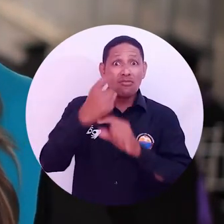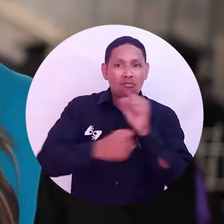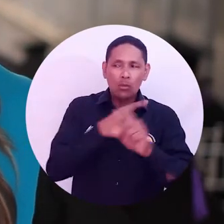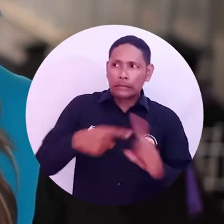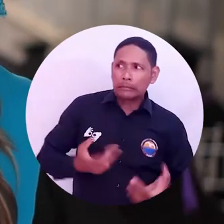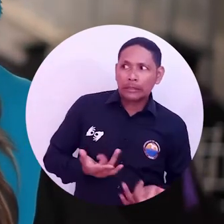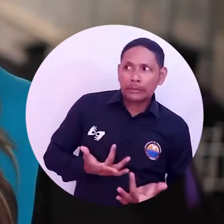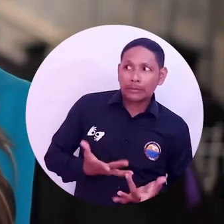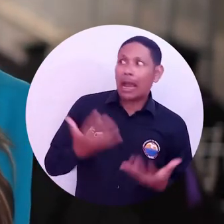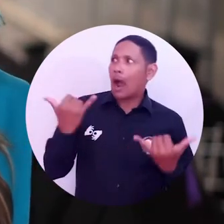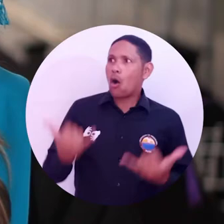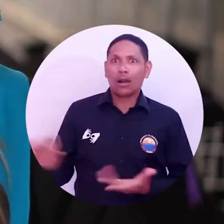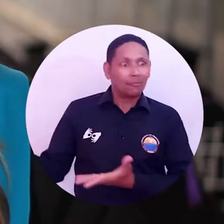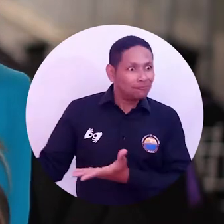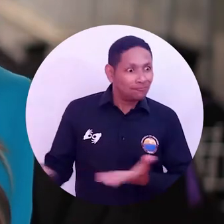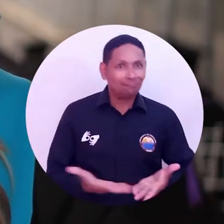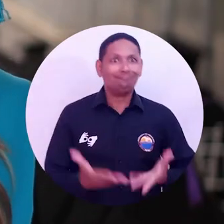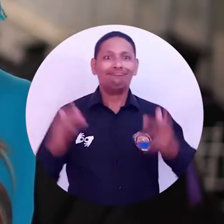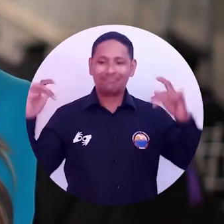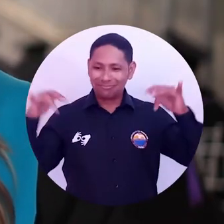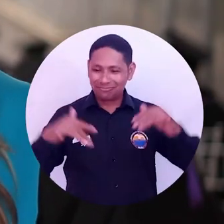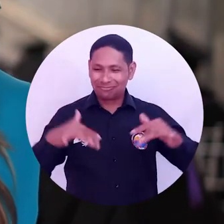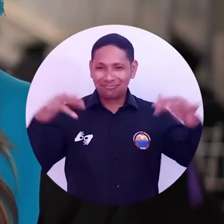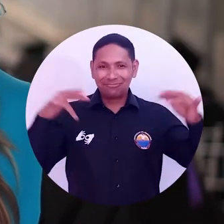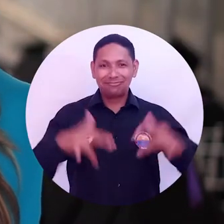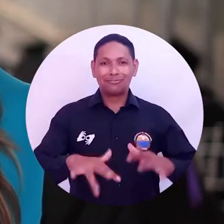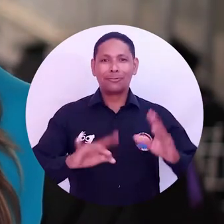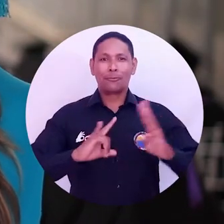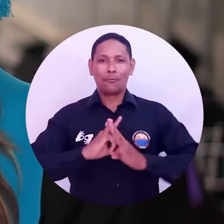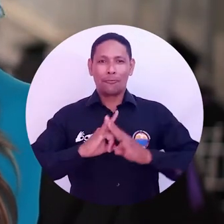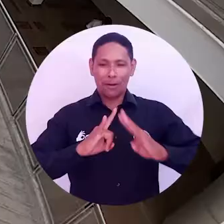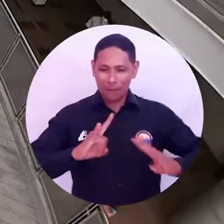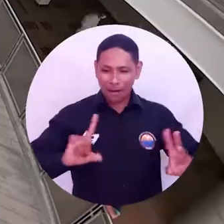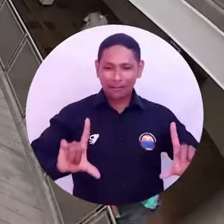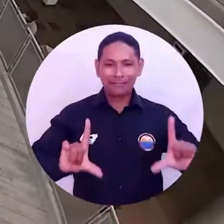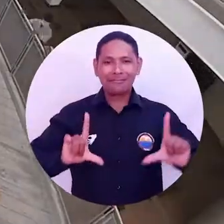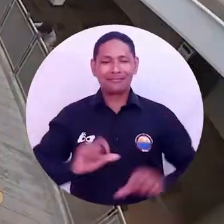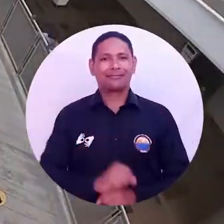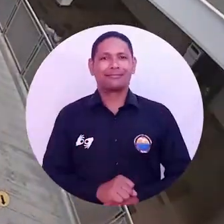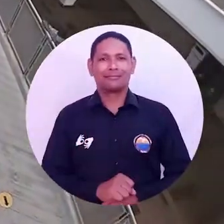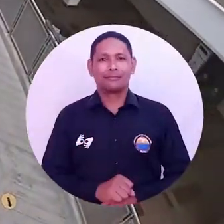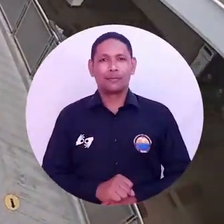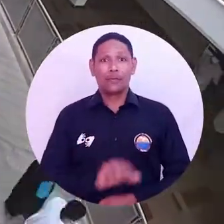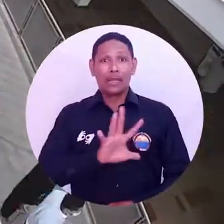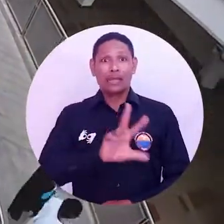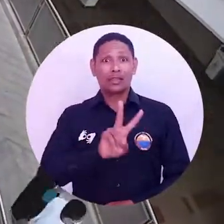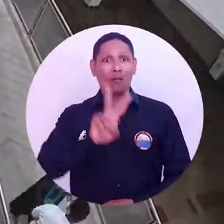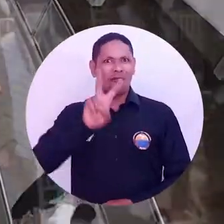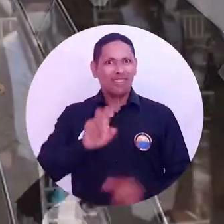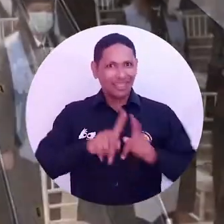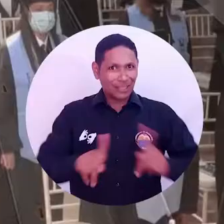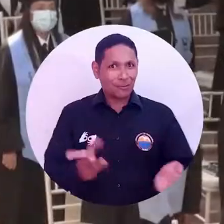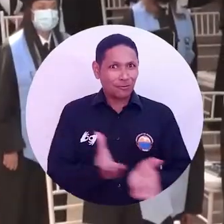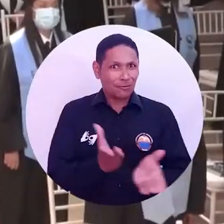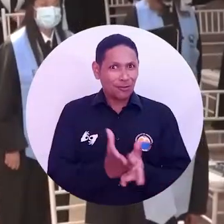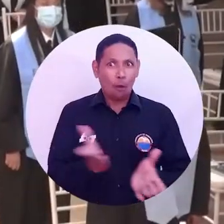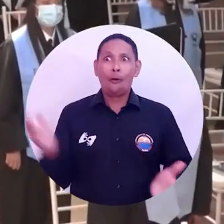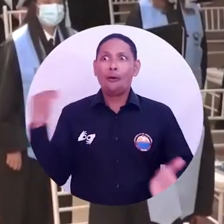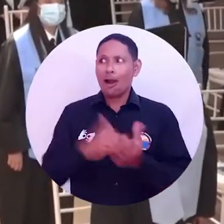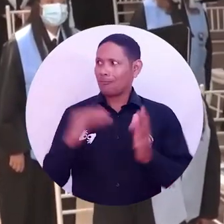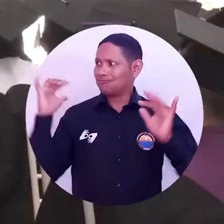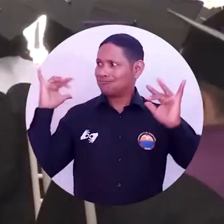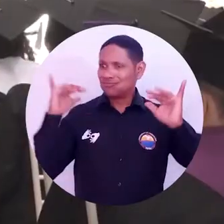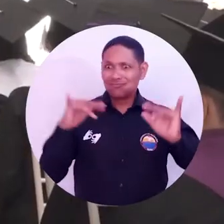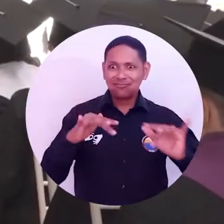Bienvenidos a las ceremonias de graduación de la Universidad del Magdalena. Un grupo de 527 graduandos protagonizaron el